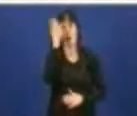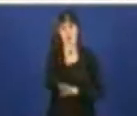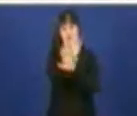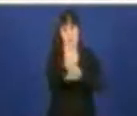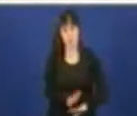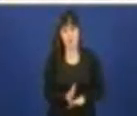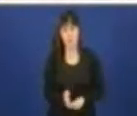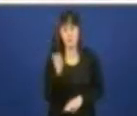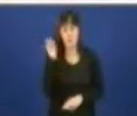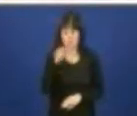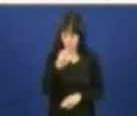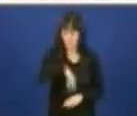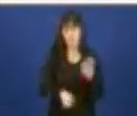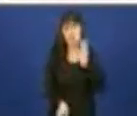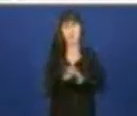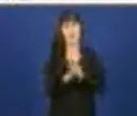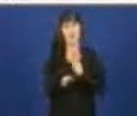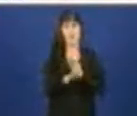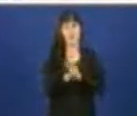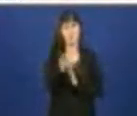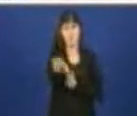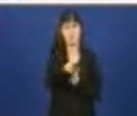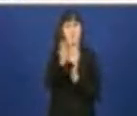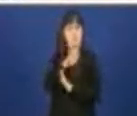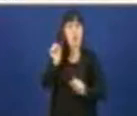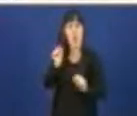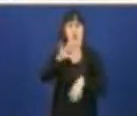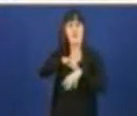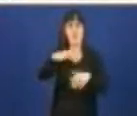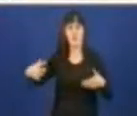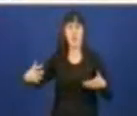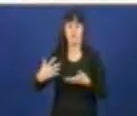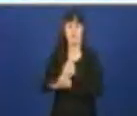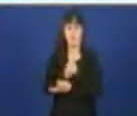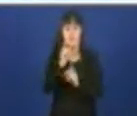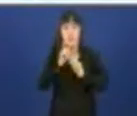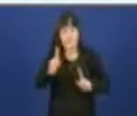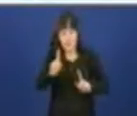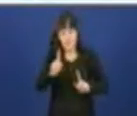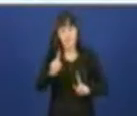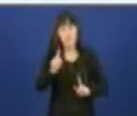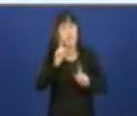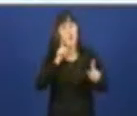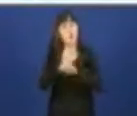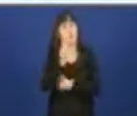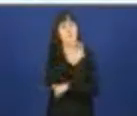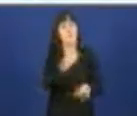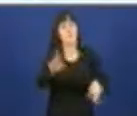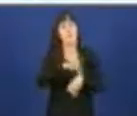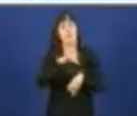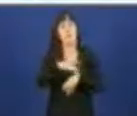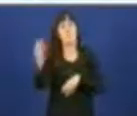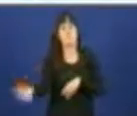suposto, seguiremos protocolizando todas aquelas patologías para que realmente os pacientes teñan a mellor resposta